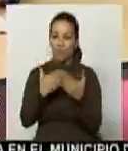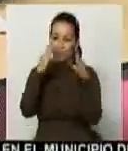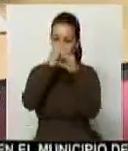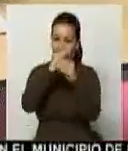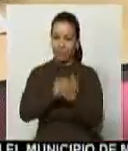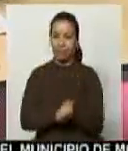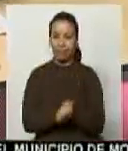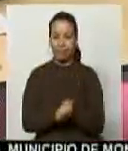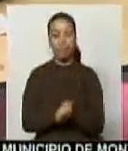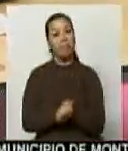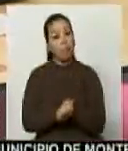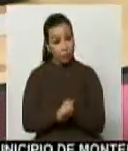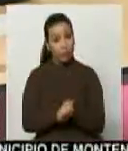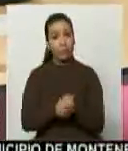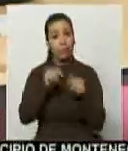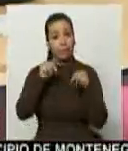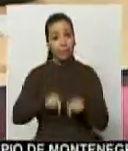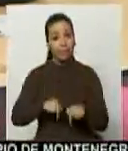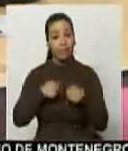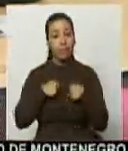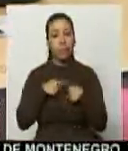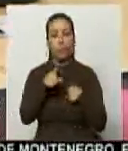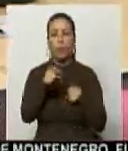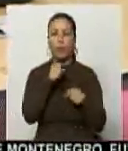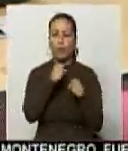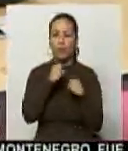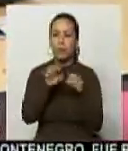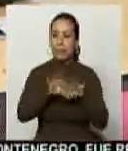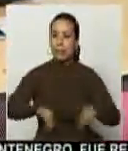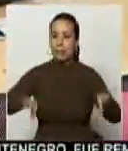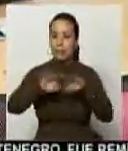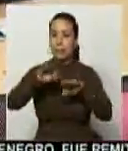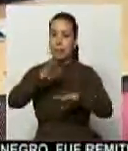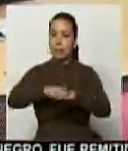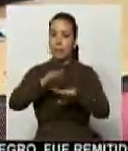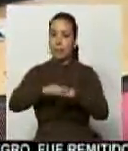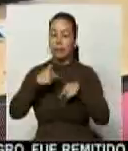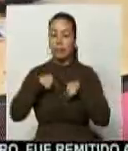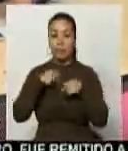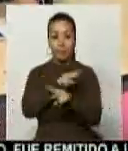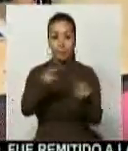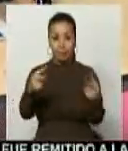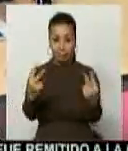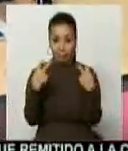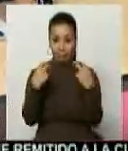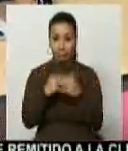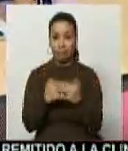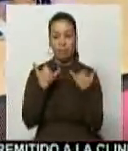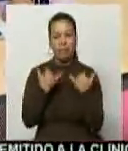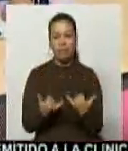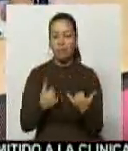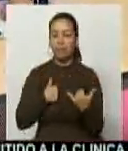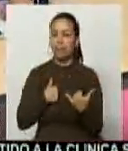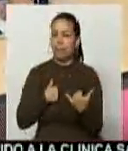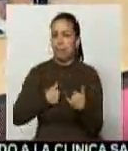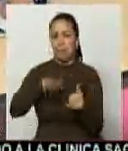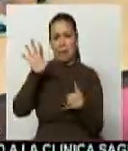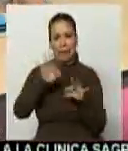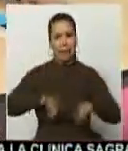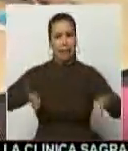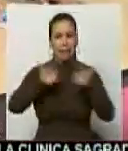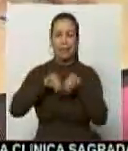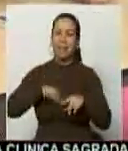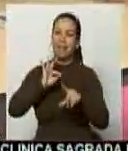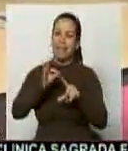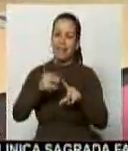Muy bien, y en este momento tenemos una noticia bastante importante, Gisela, y Televidentes, porque estamos haciendo historia. Telecafé hace